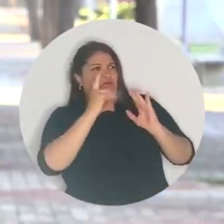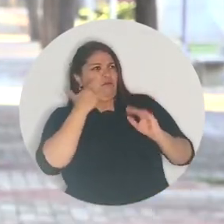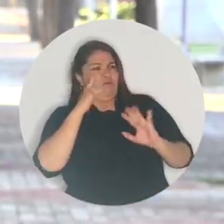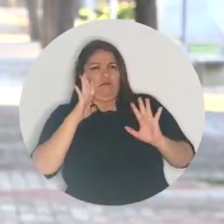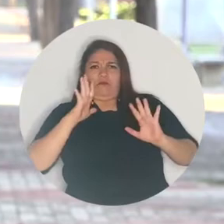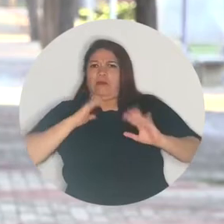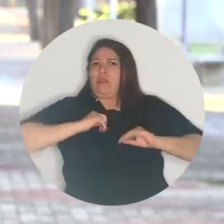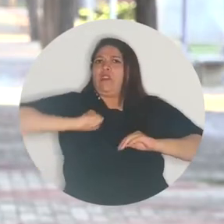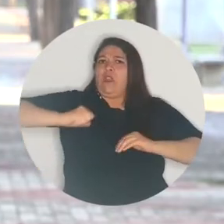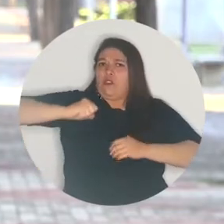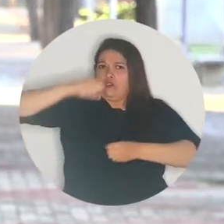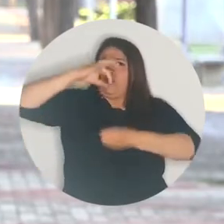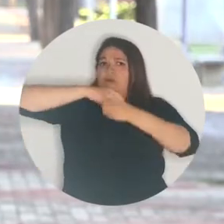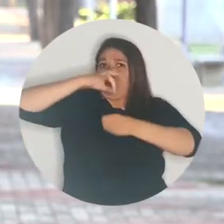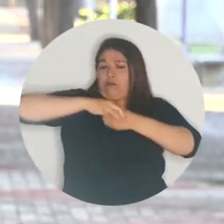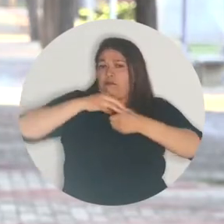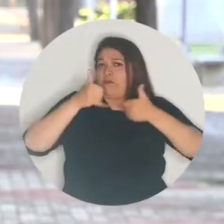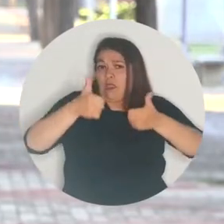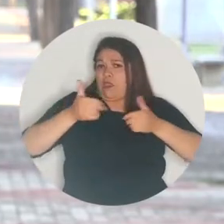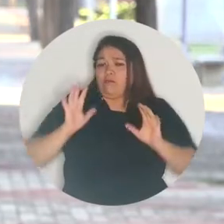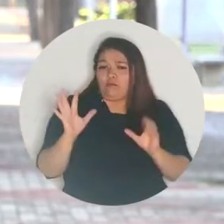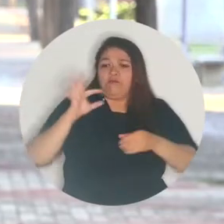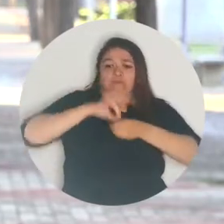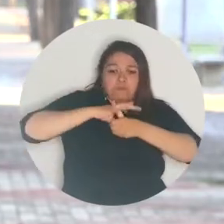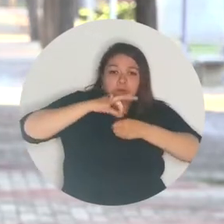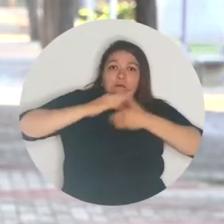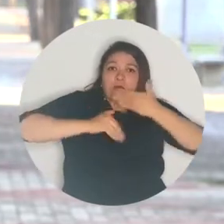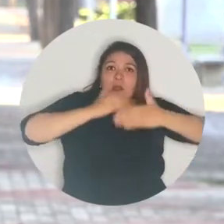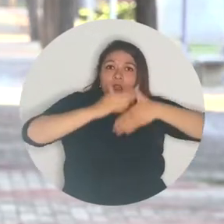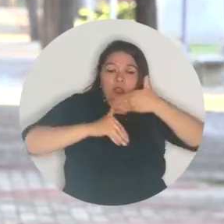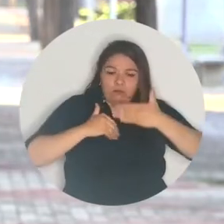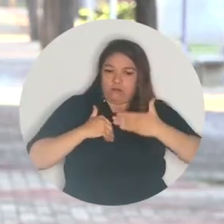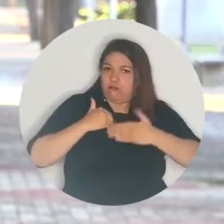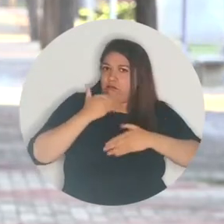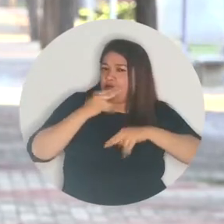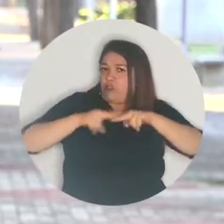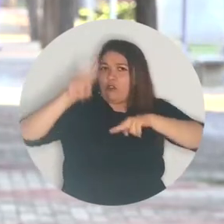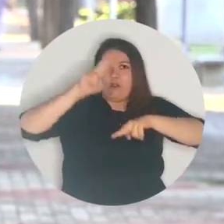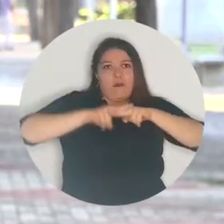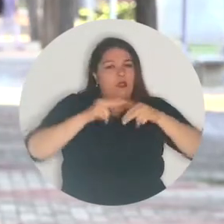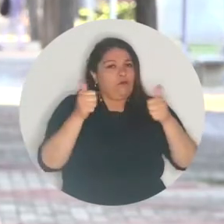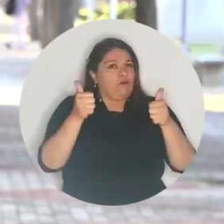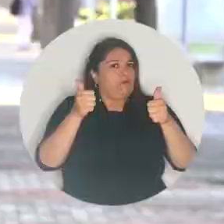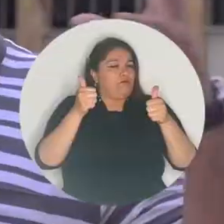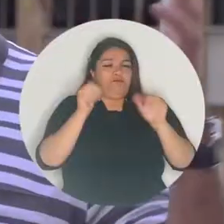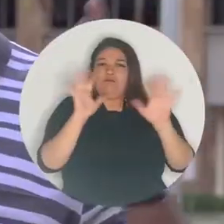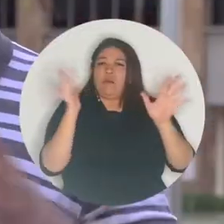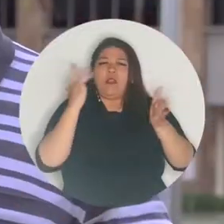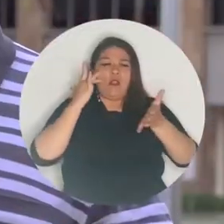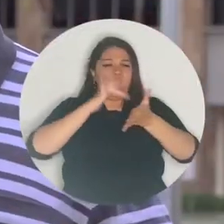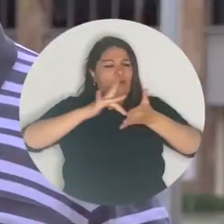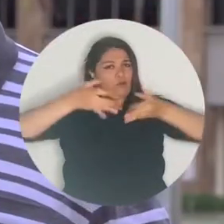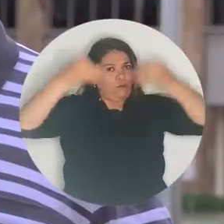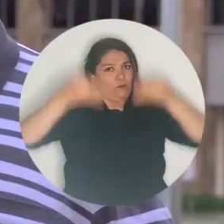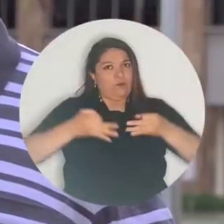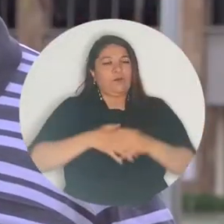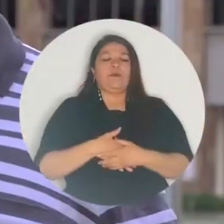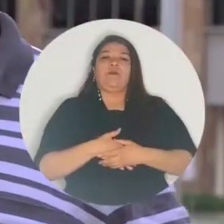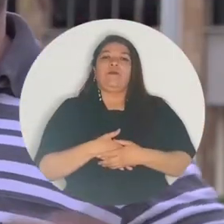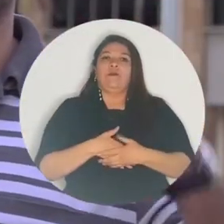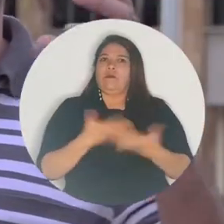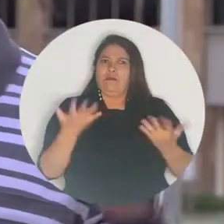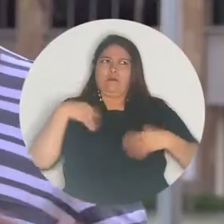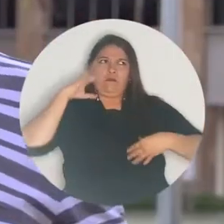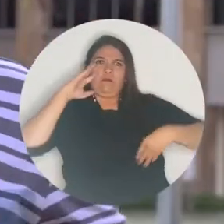universitaria que tenemos. Considero que el proceso fue llevado de la mejor manera y hubo total transparencia. No podemos permitir que esto siga